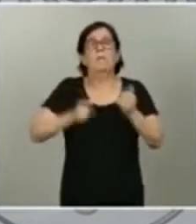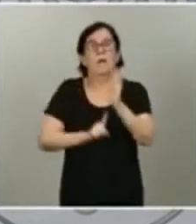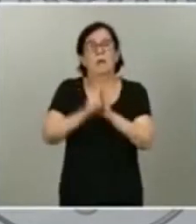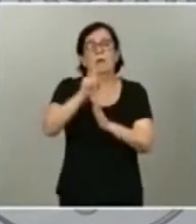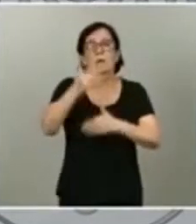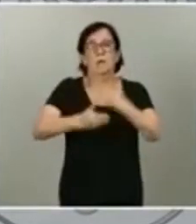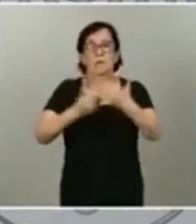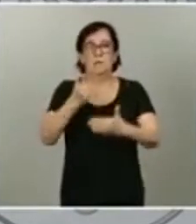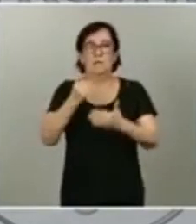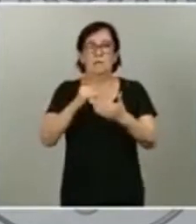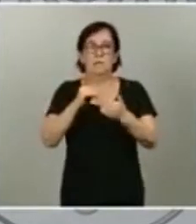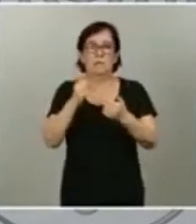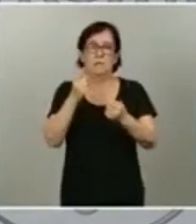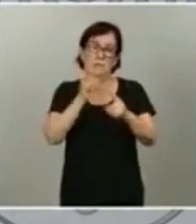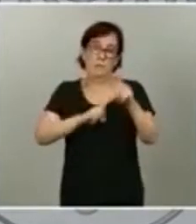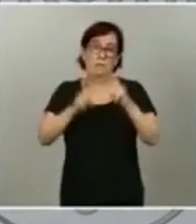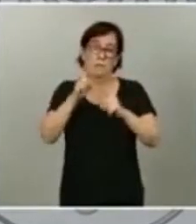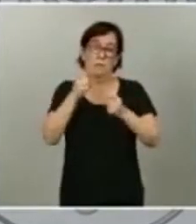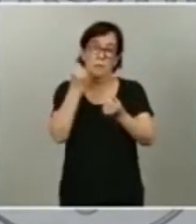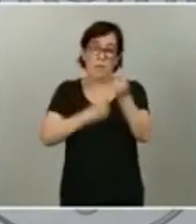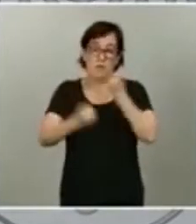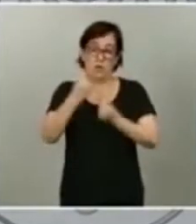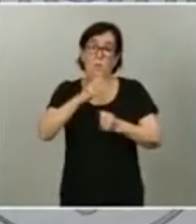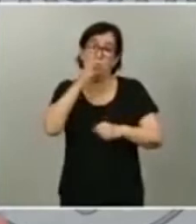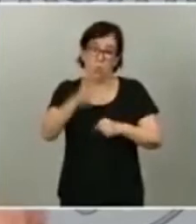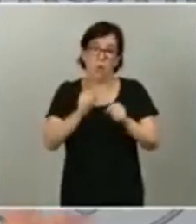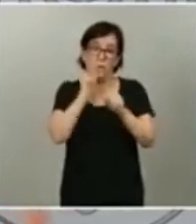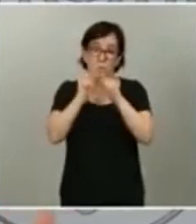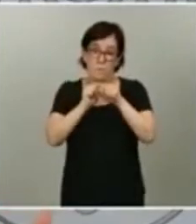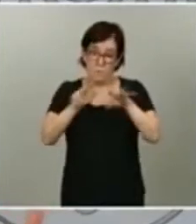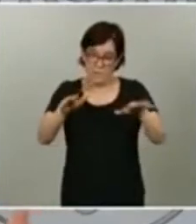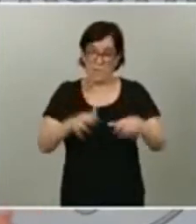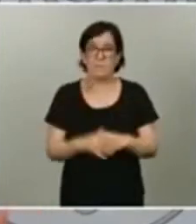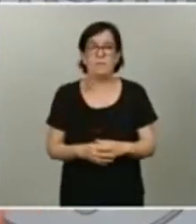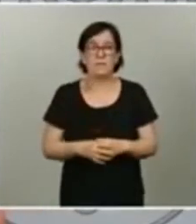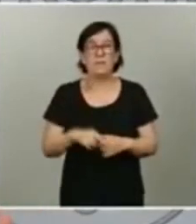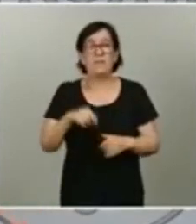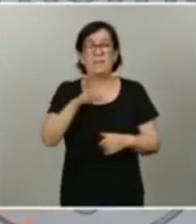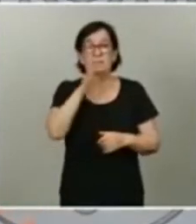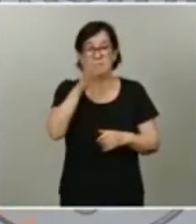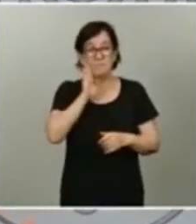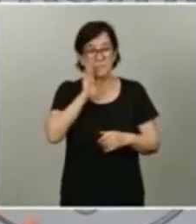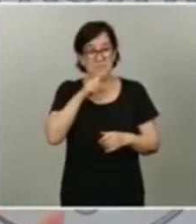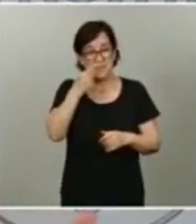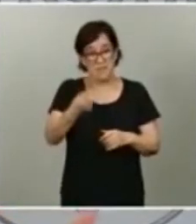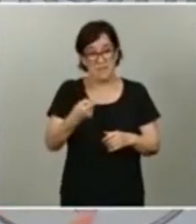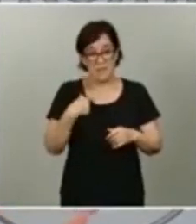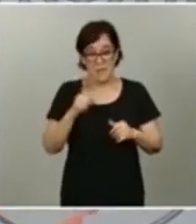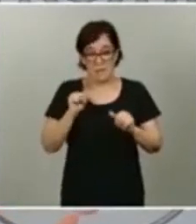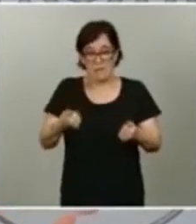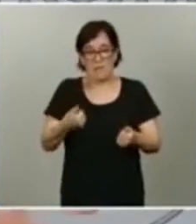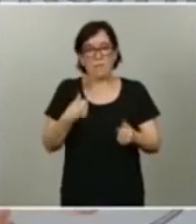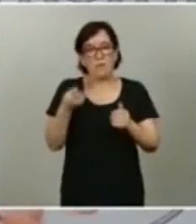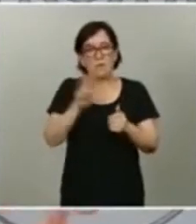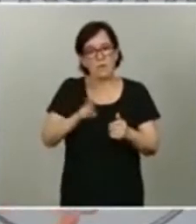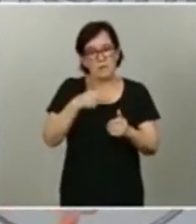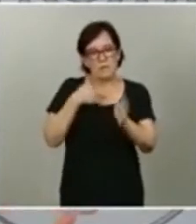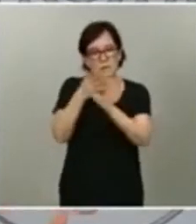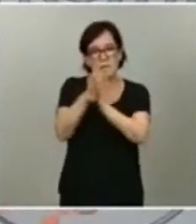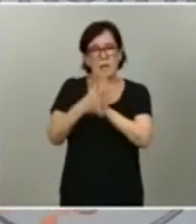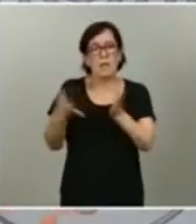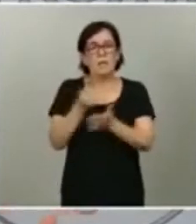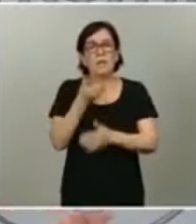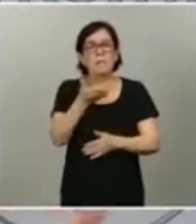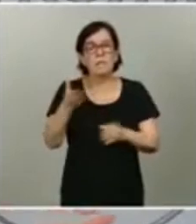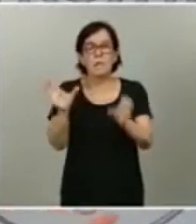crisis derivada de la pandemia. Por eso, decía al principio, y vuelvo a transmitir, que pedimos a todos los partidos